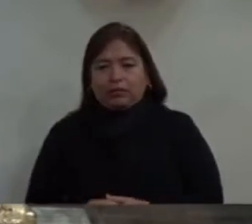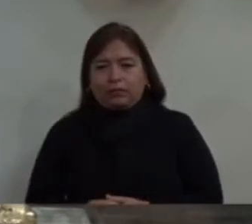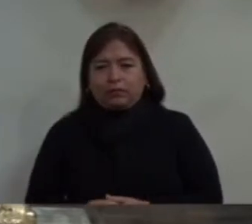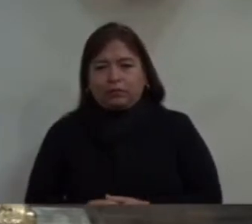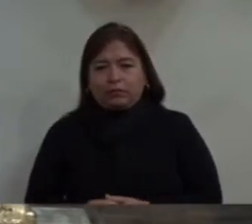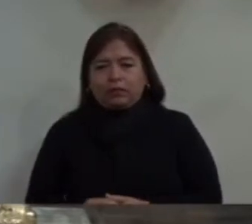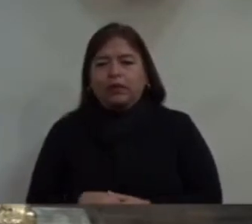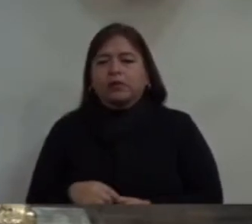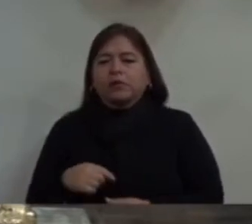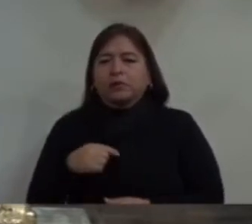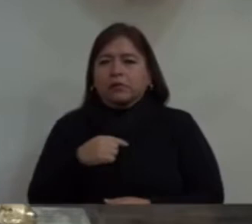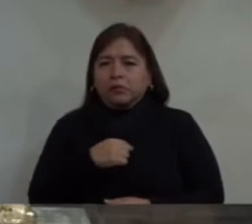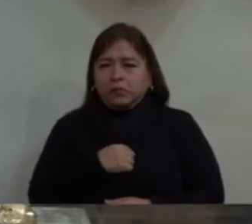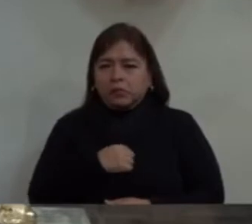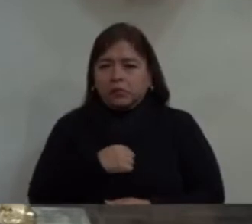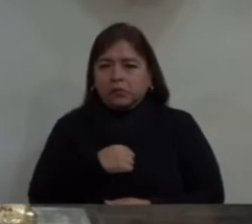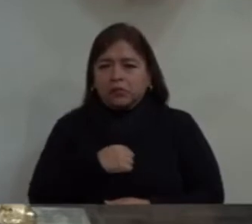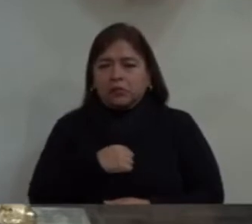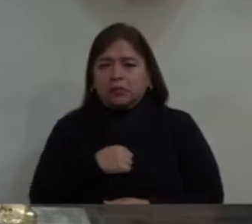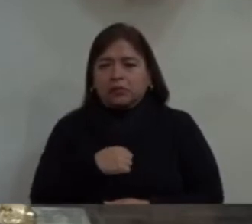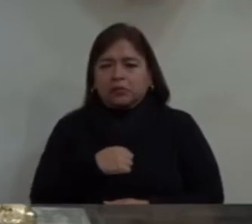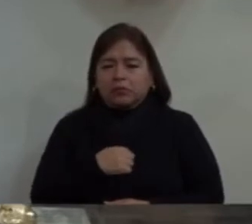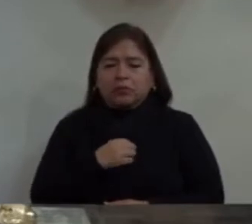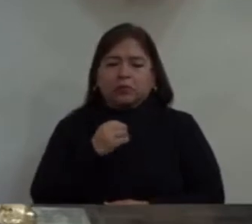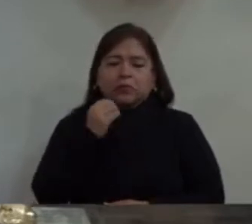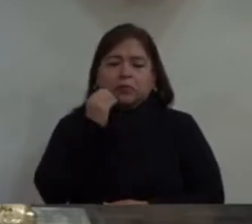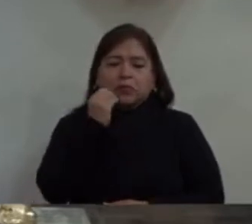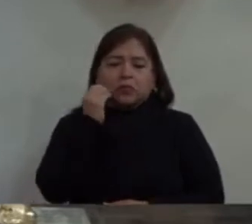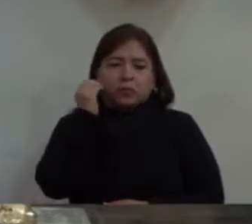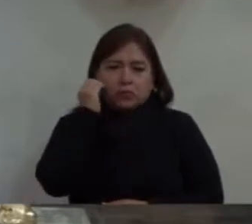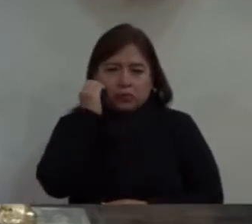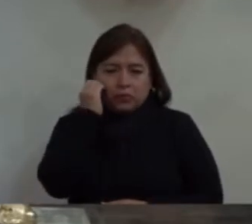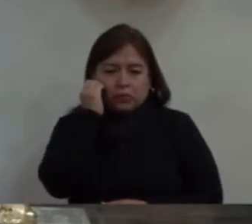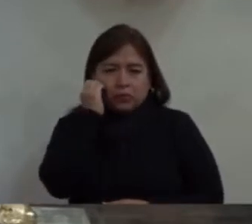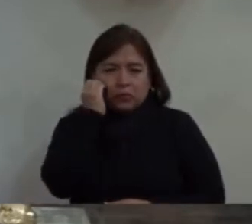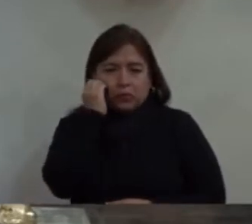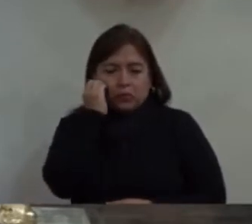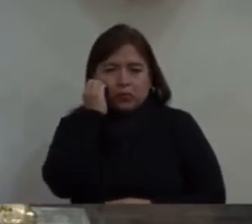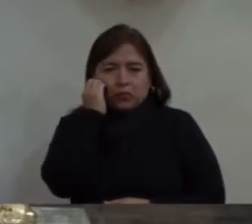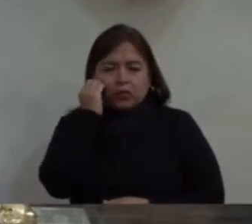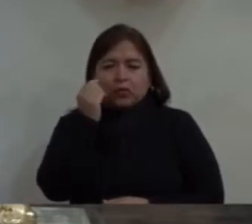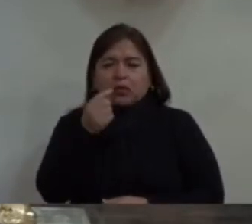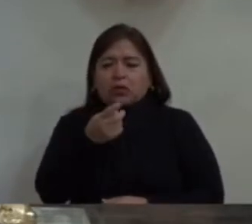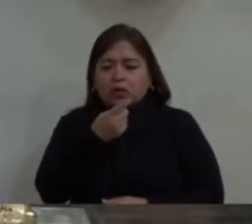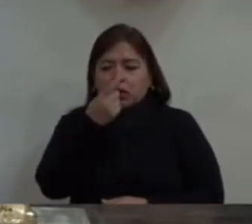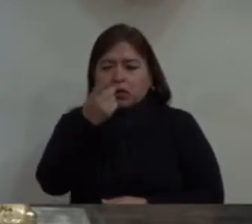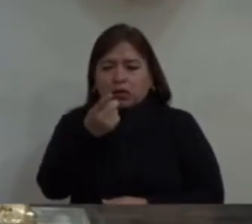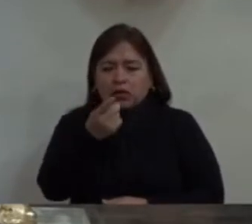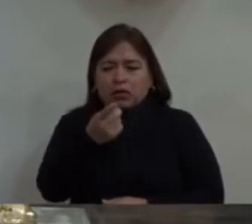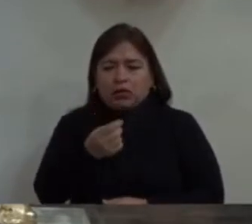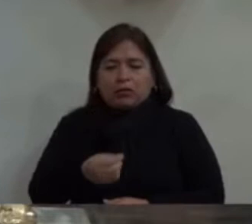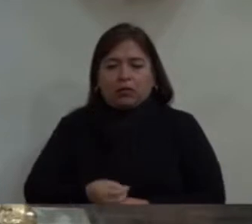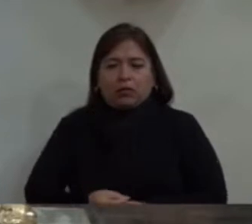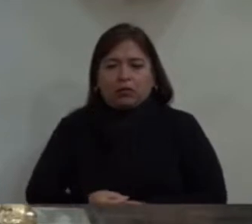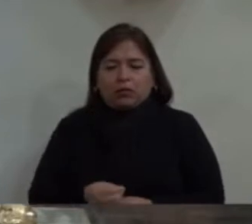un servidor en nombre de toda la iglesia, les confirmo en esa verdad.